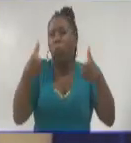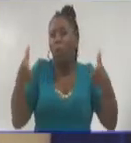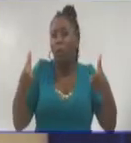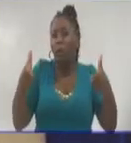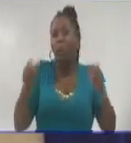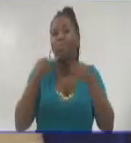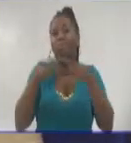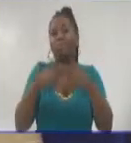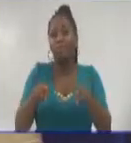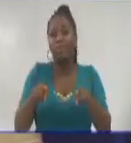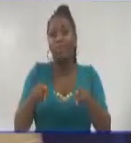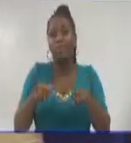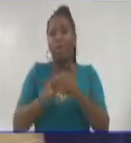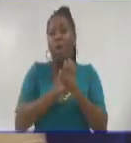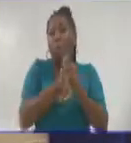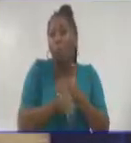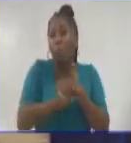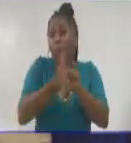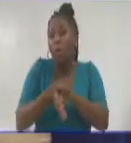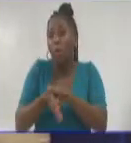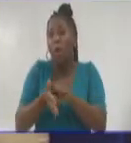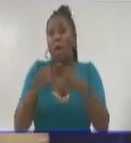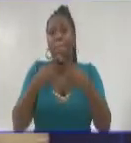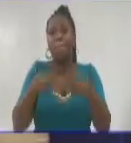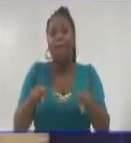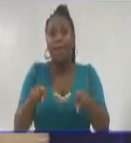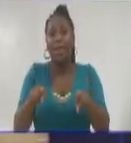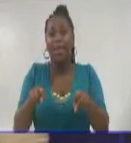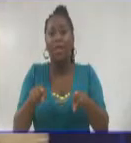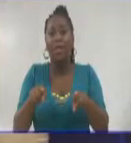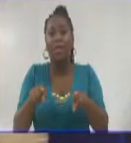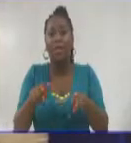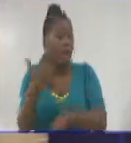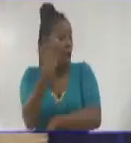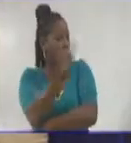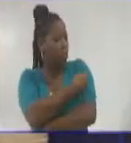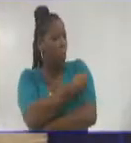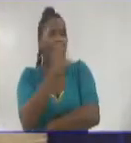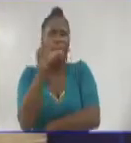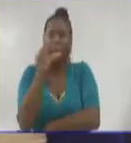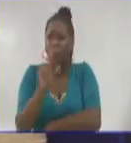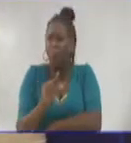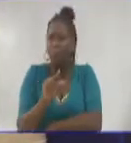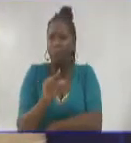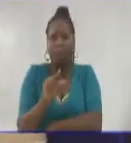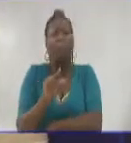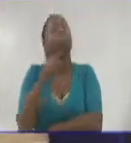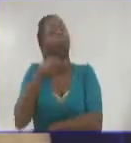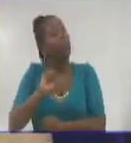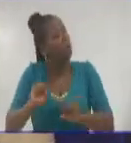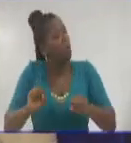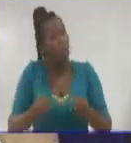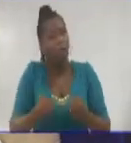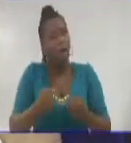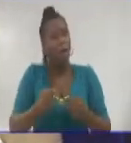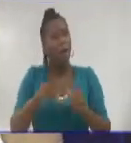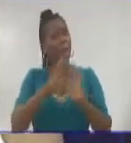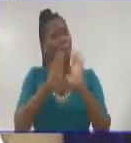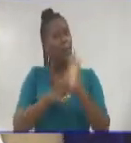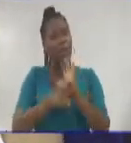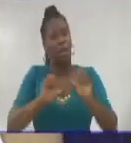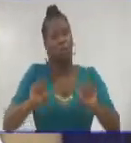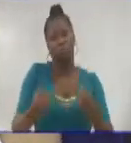Sin embargo, es muy baja la tasa de vacunación. Así que se han visto obligados a adoptar medidas.